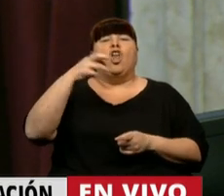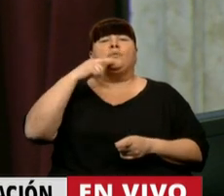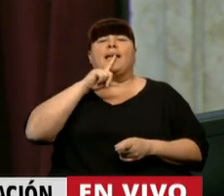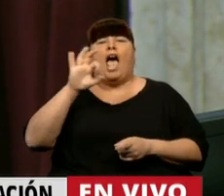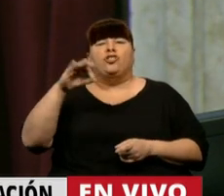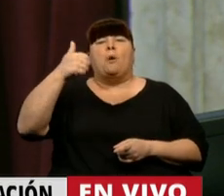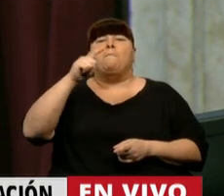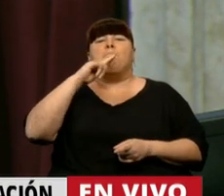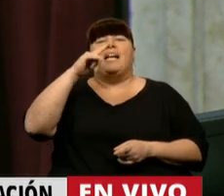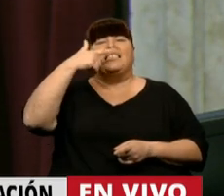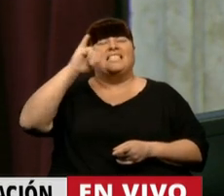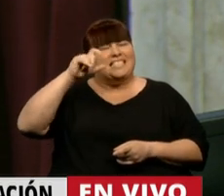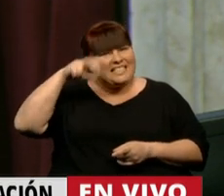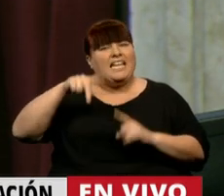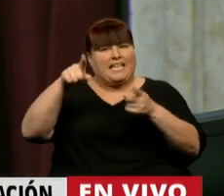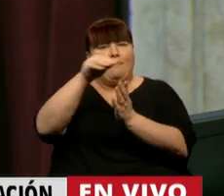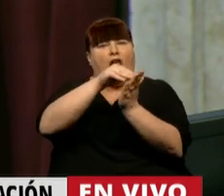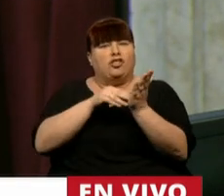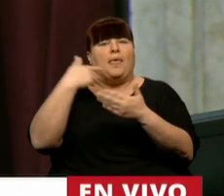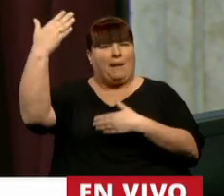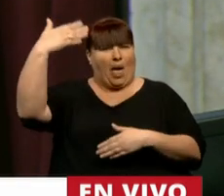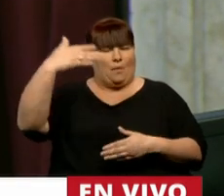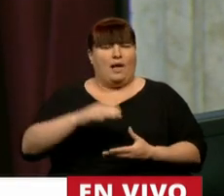y Madsen que están también anotadas.